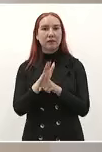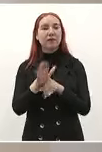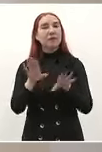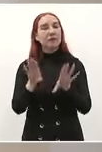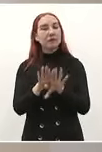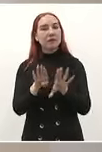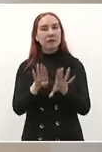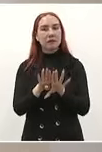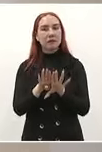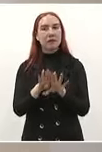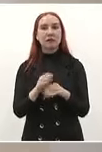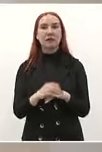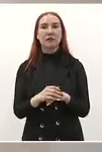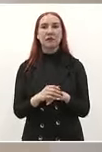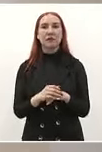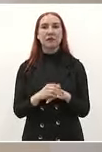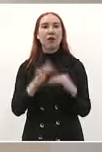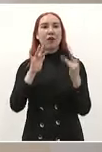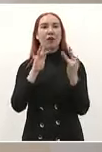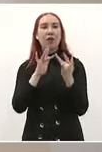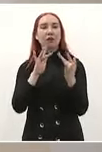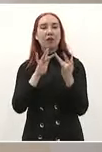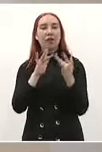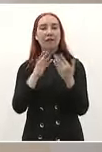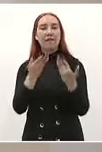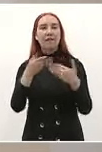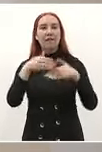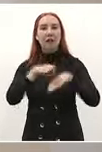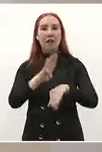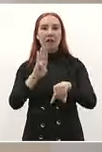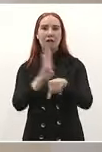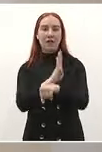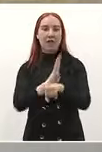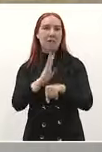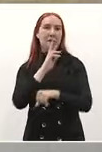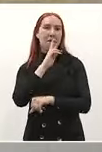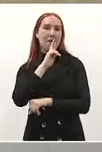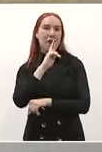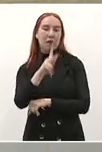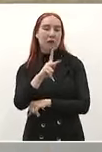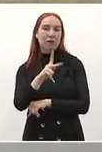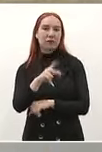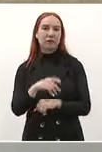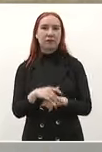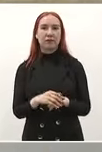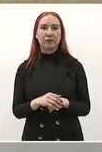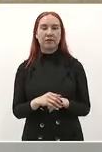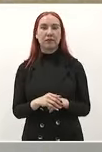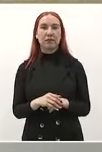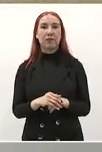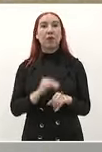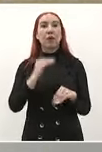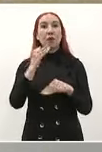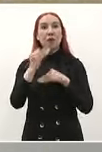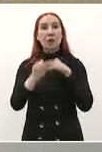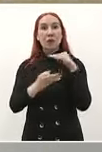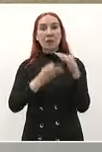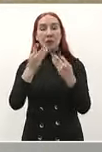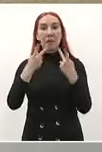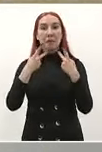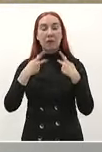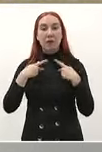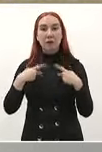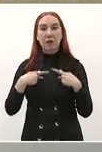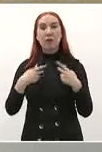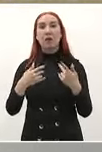de sucursales del banco del bienestar para que todos los beneficiarios